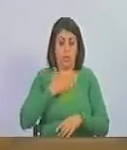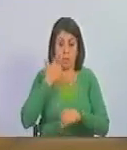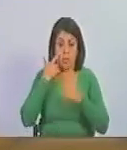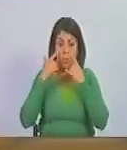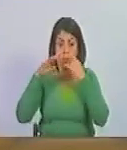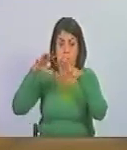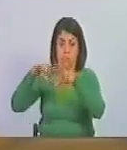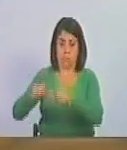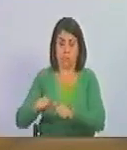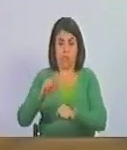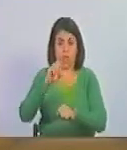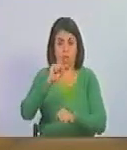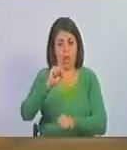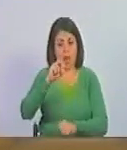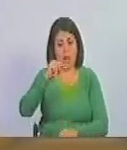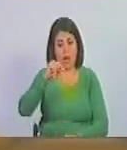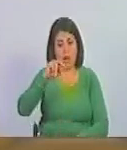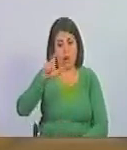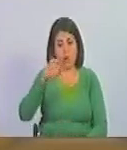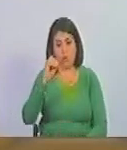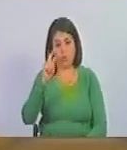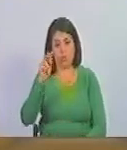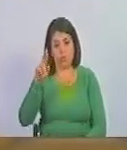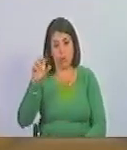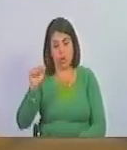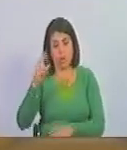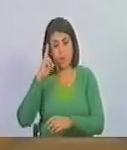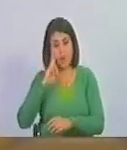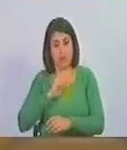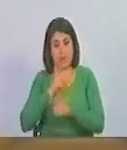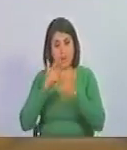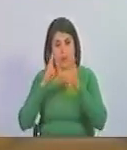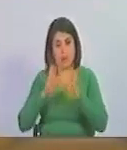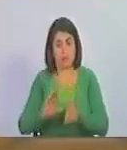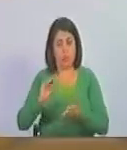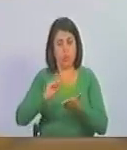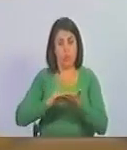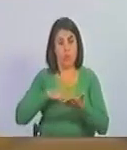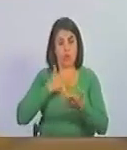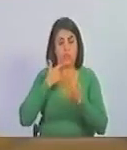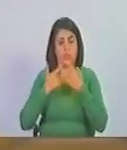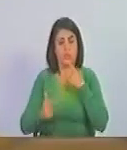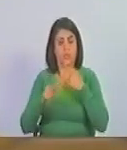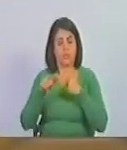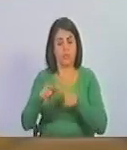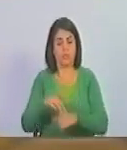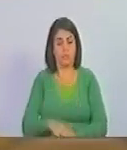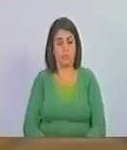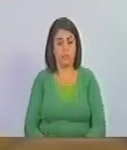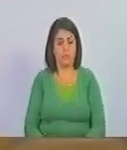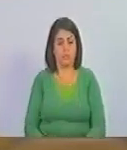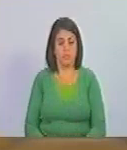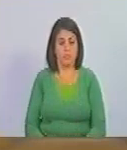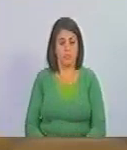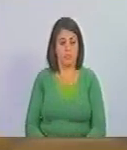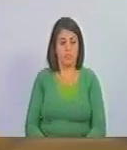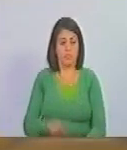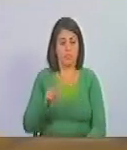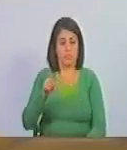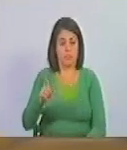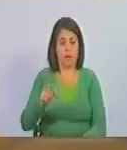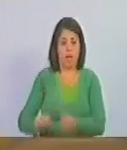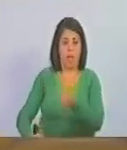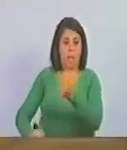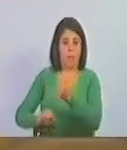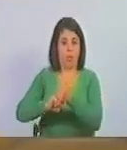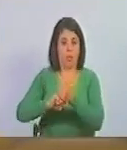Angostura para el libertador Simón Bolívar. Ahí Bolívar podía ya decir como Arquímedes deme un punto de